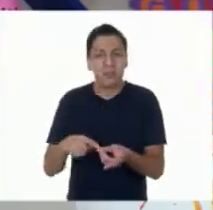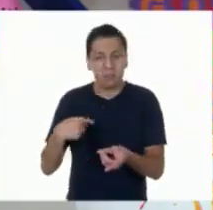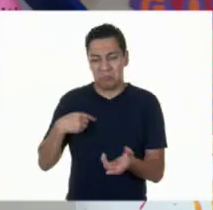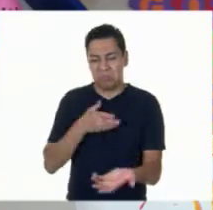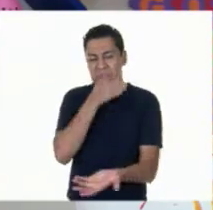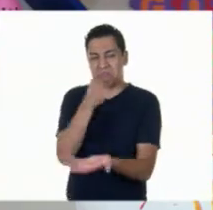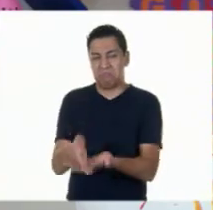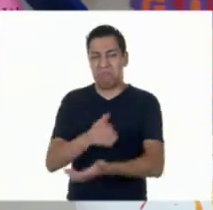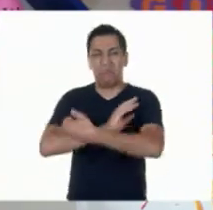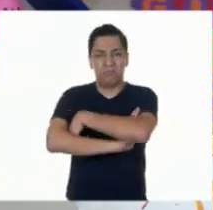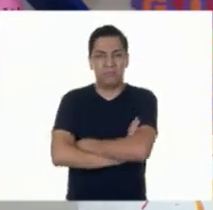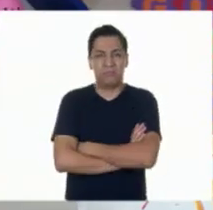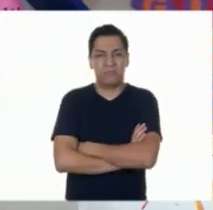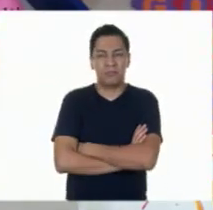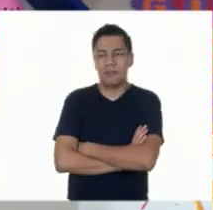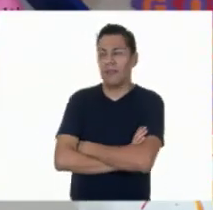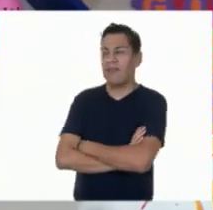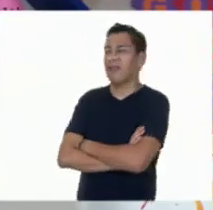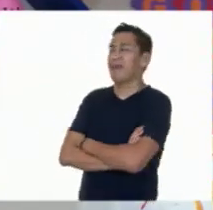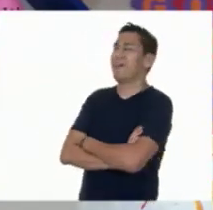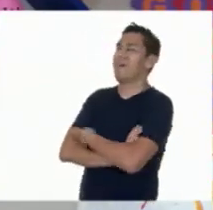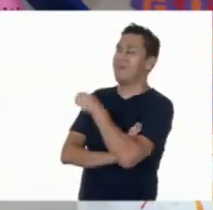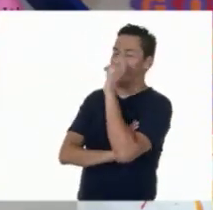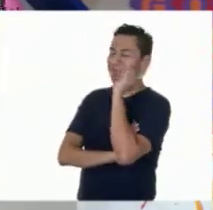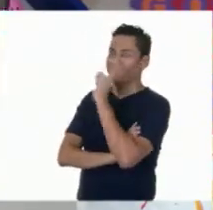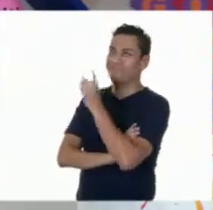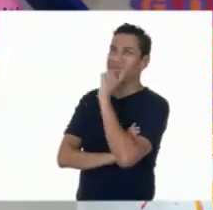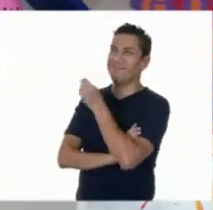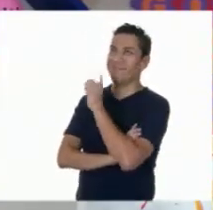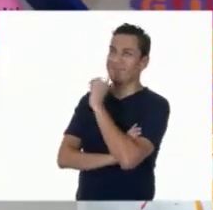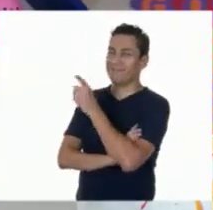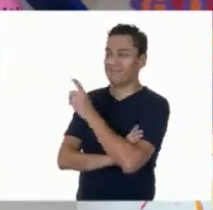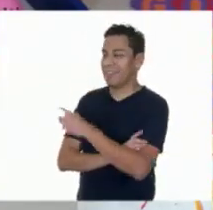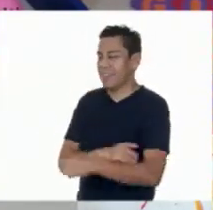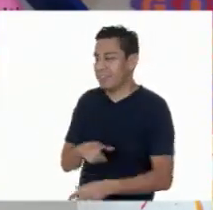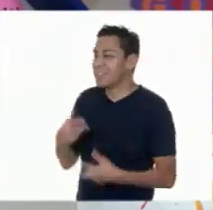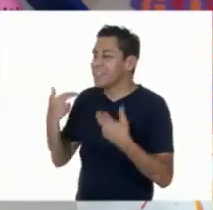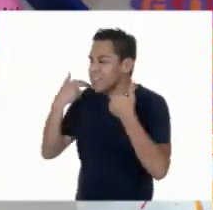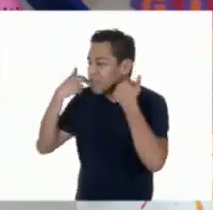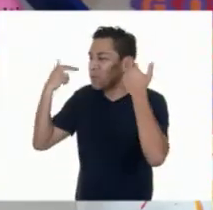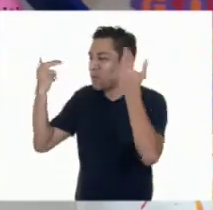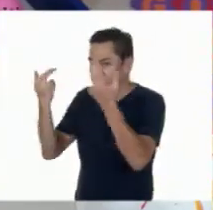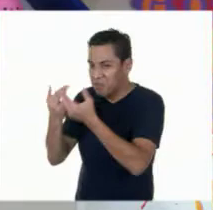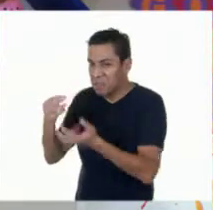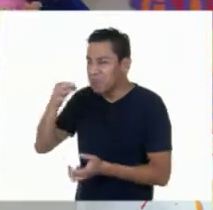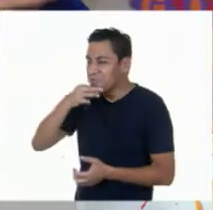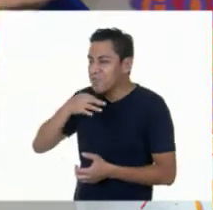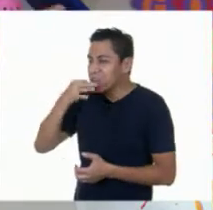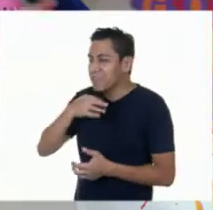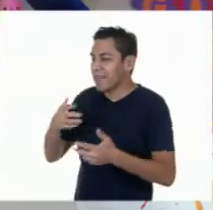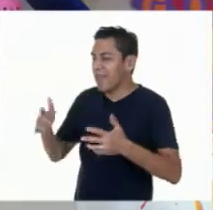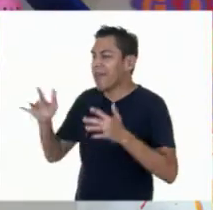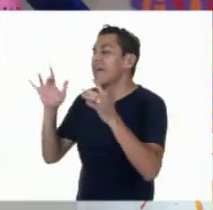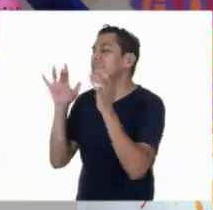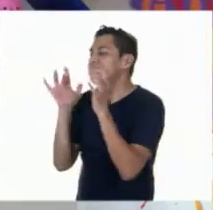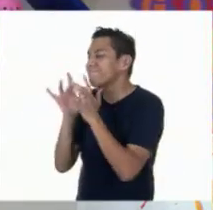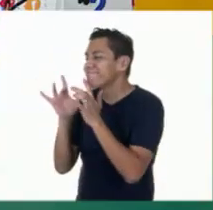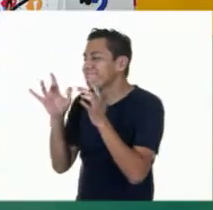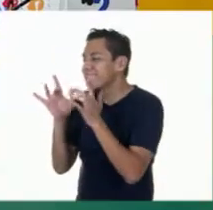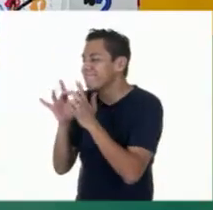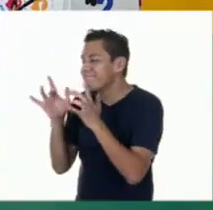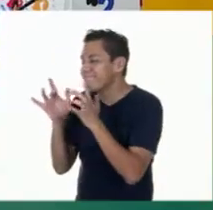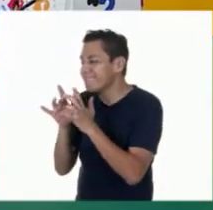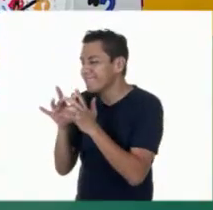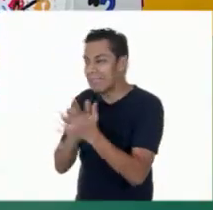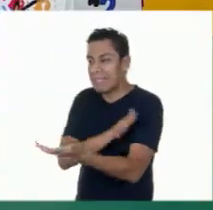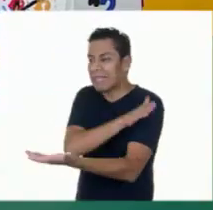¡Ay, Gloria! La reunión era en sana distancia, respetando el quédate en casa. Ah,